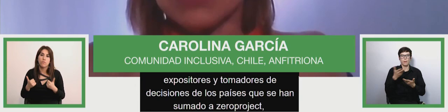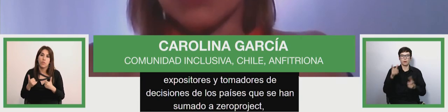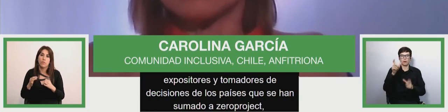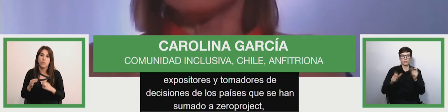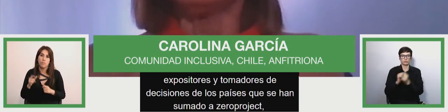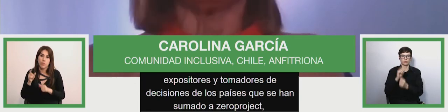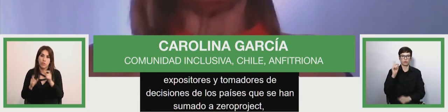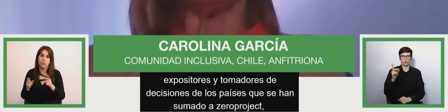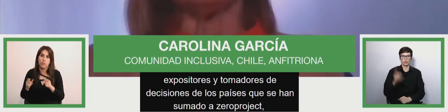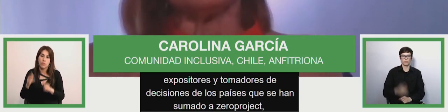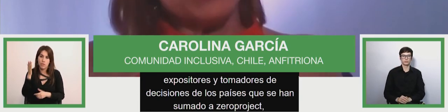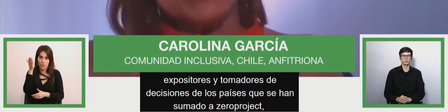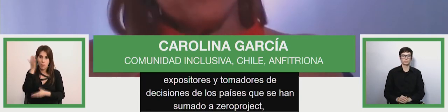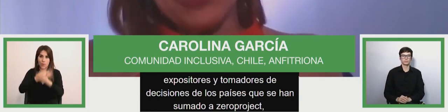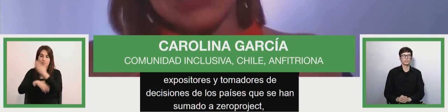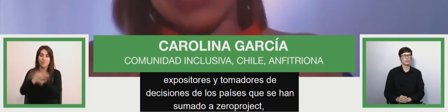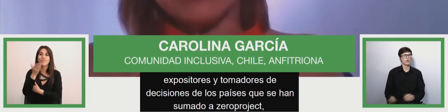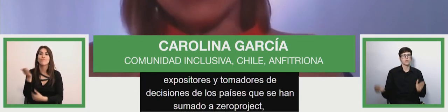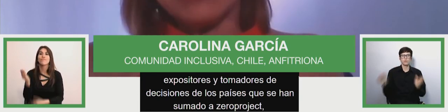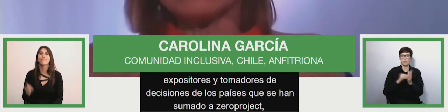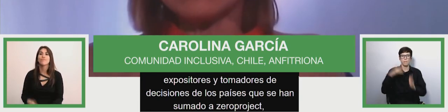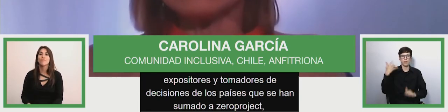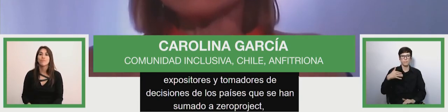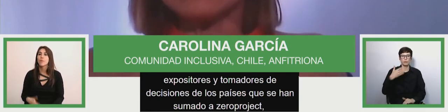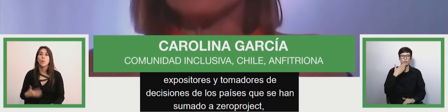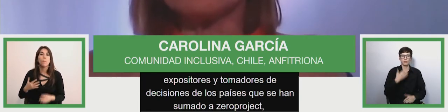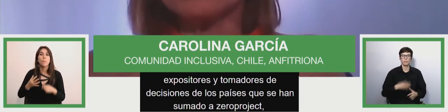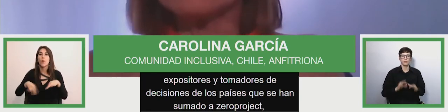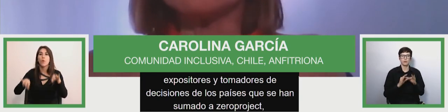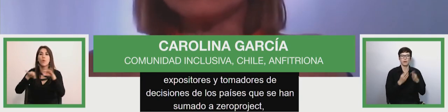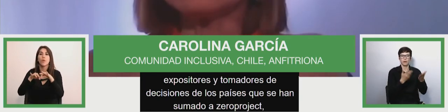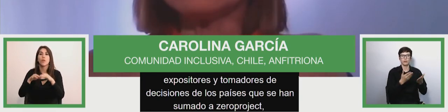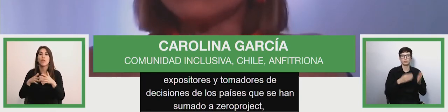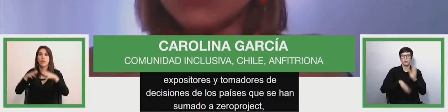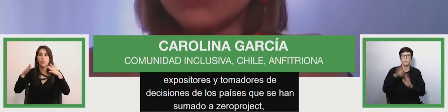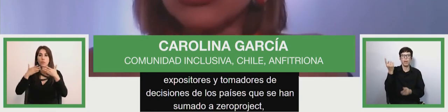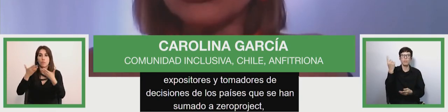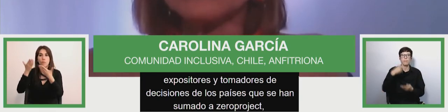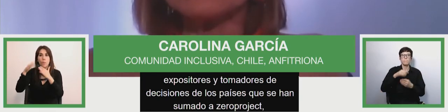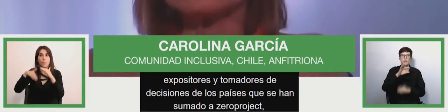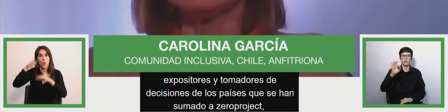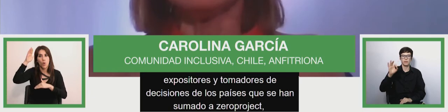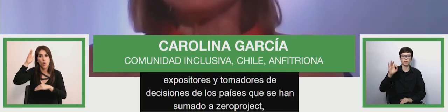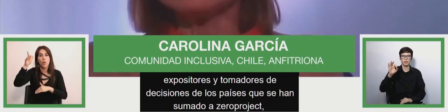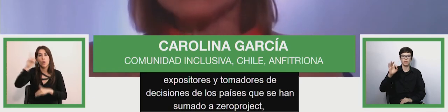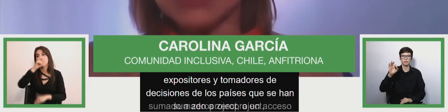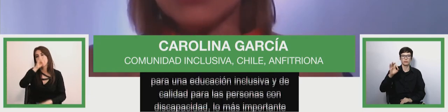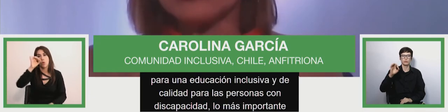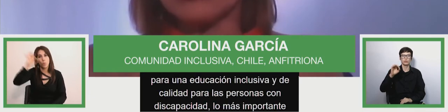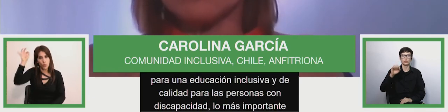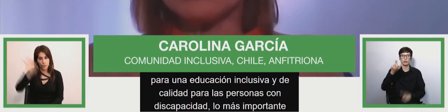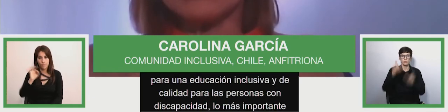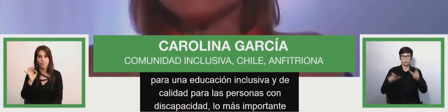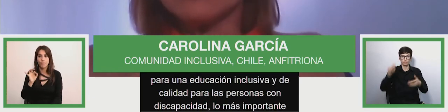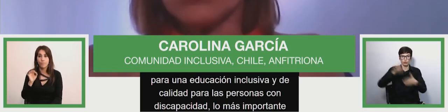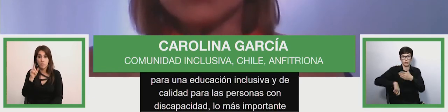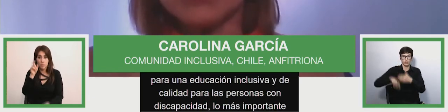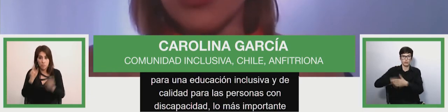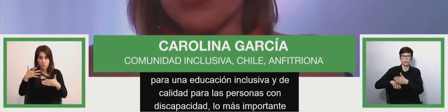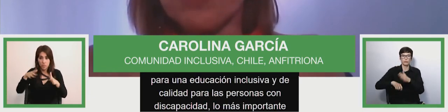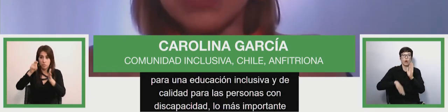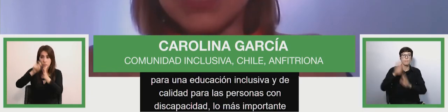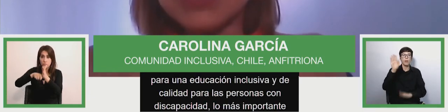discapacidad y lo más importante agradecer a los más de 1.500 inscritos de más de